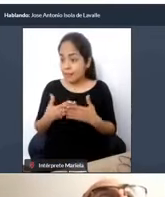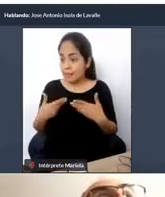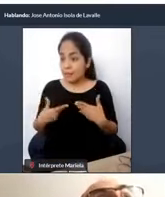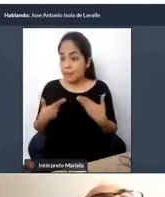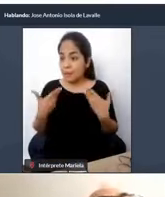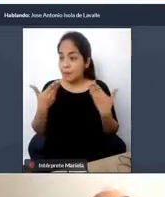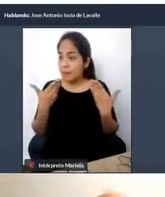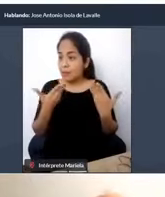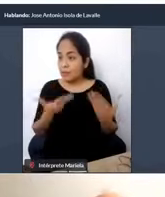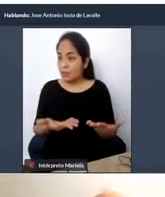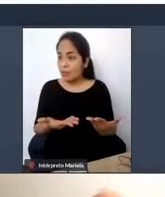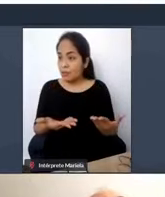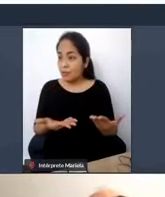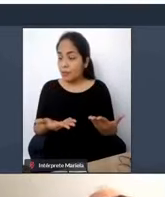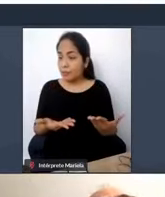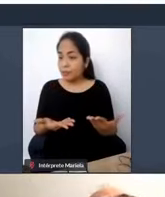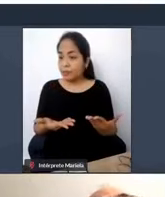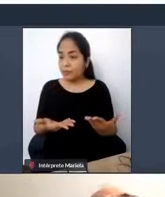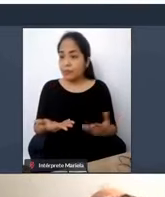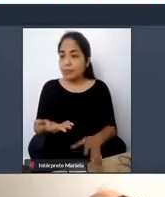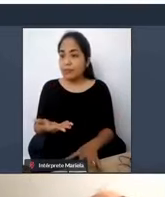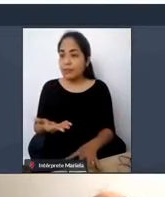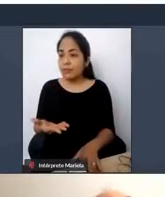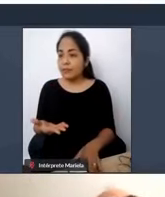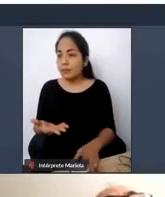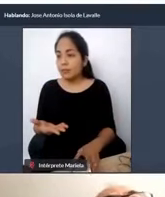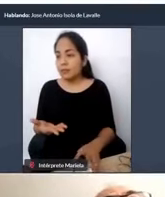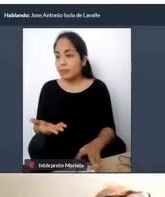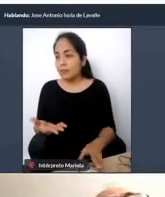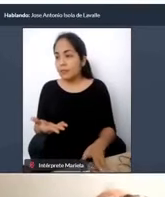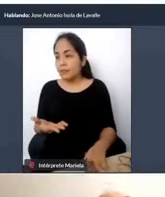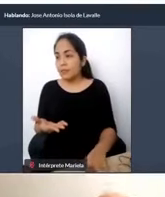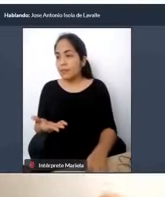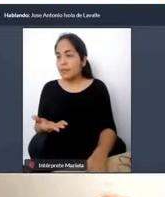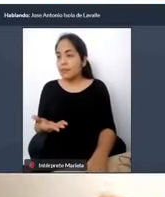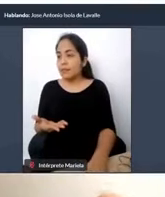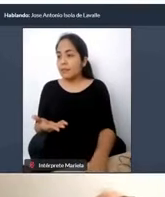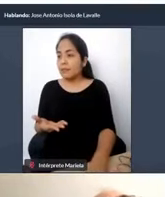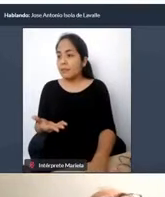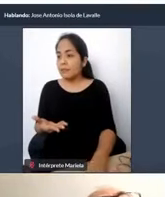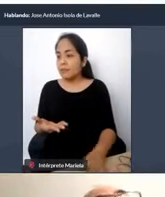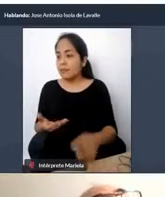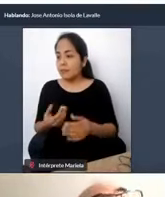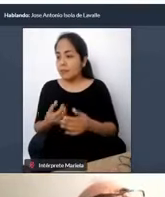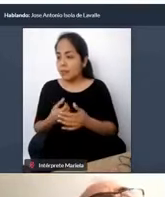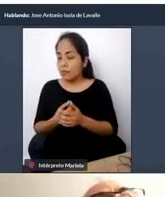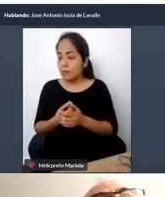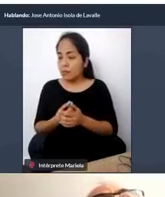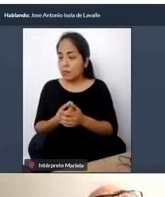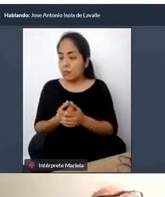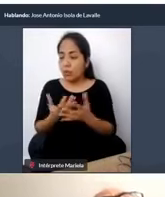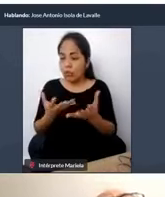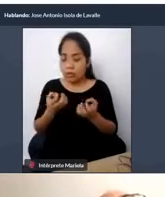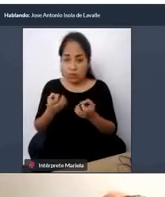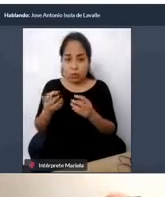enriquecer este diálogo es que alguien que ha estudiado la materia porque la vive